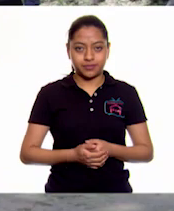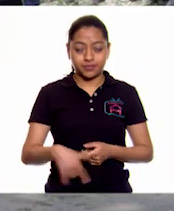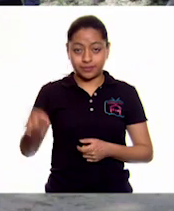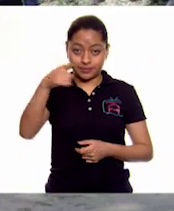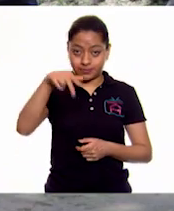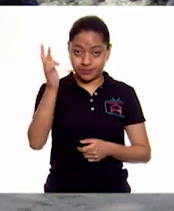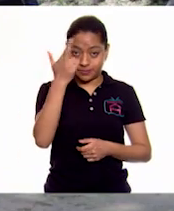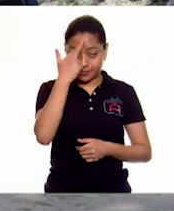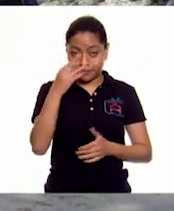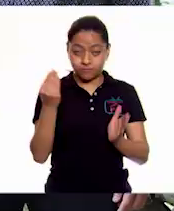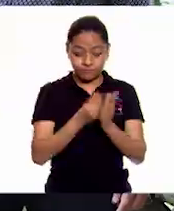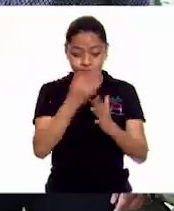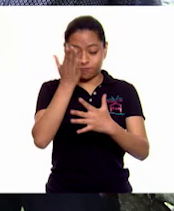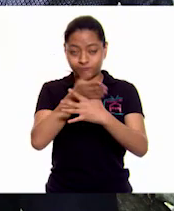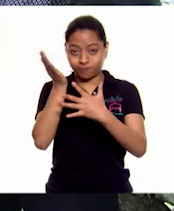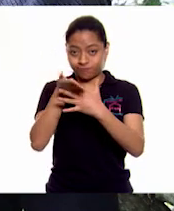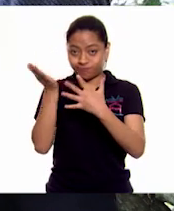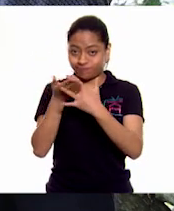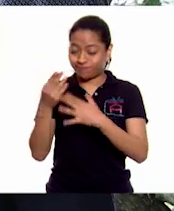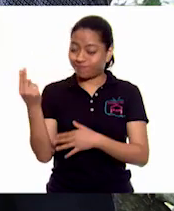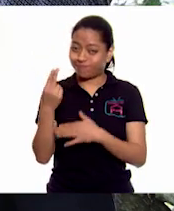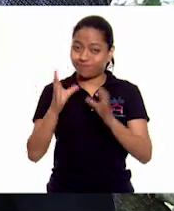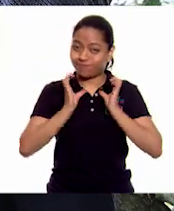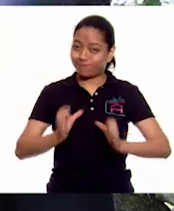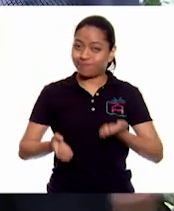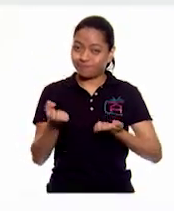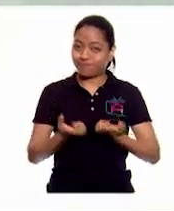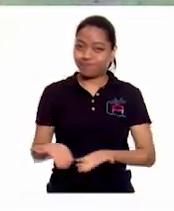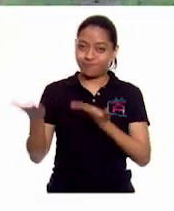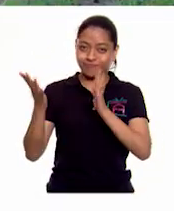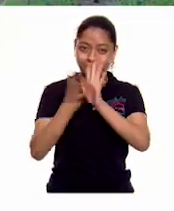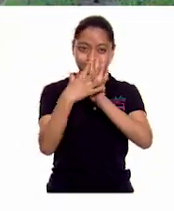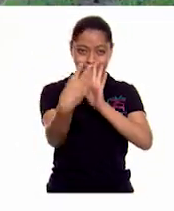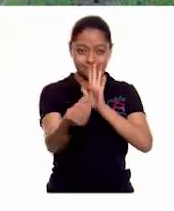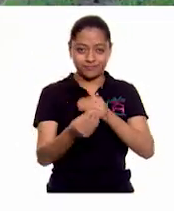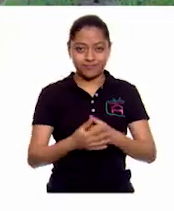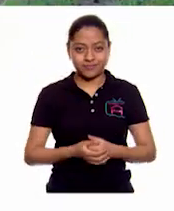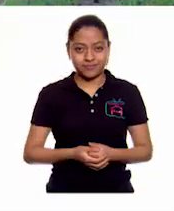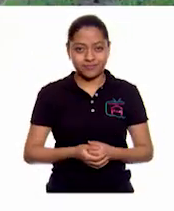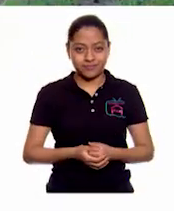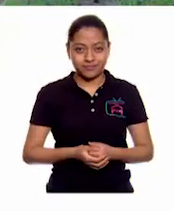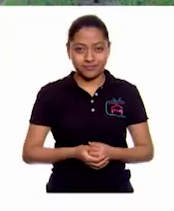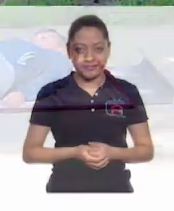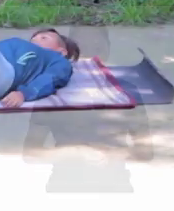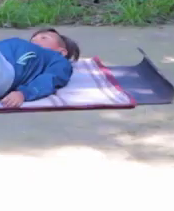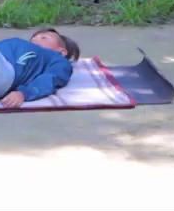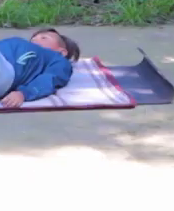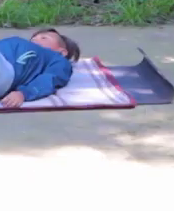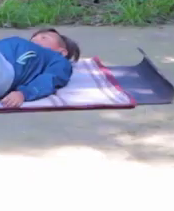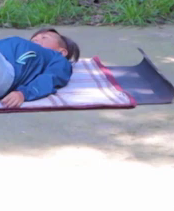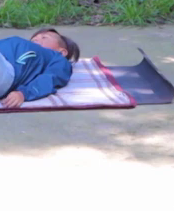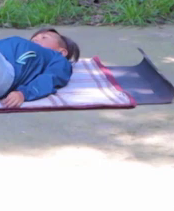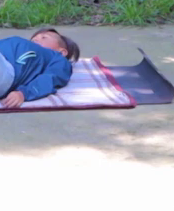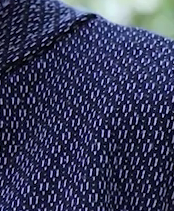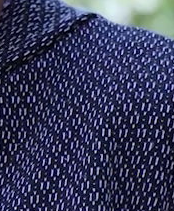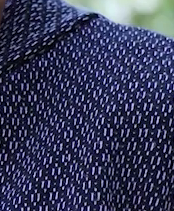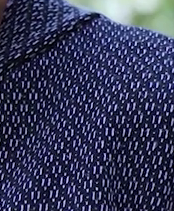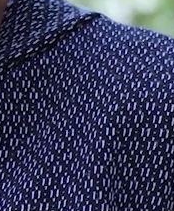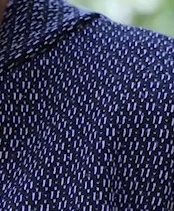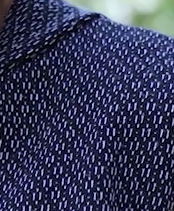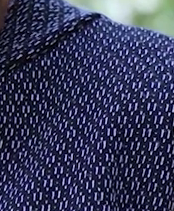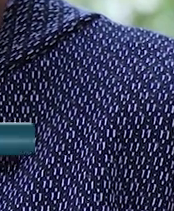Recuerda, entre clase y clase, activa tu cuerpo. Entonces, elevación de cadera para trabajar el glúteo. Nos vamos a